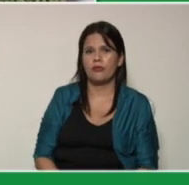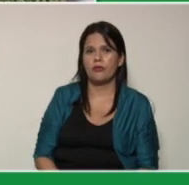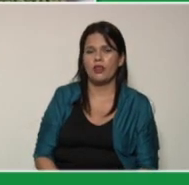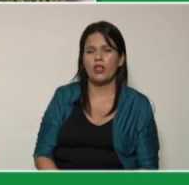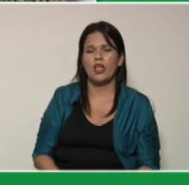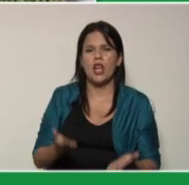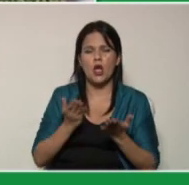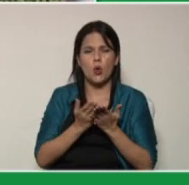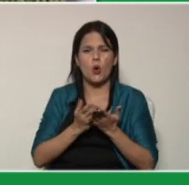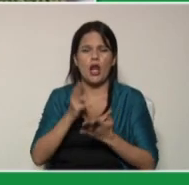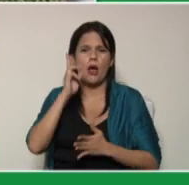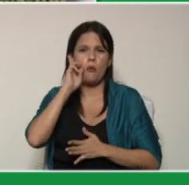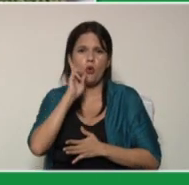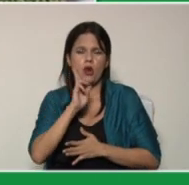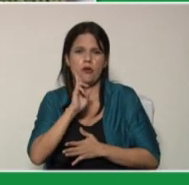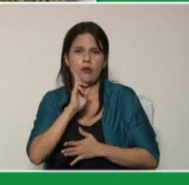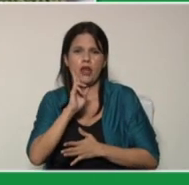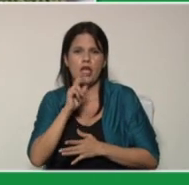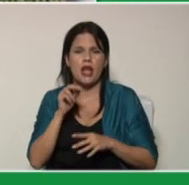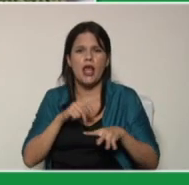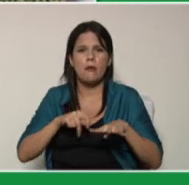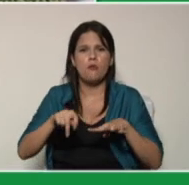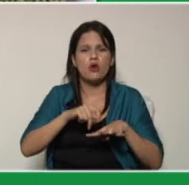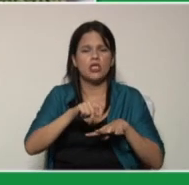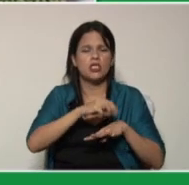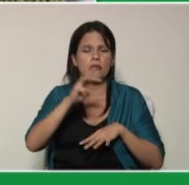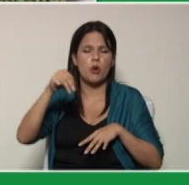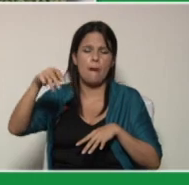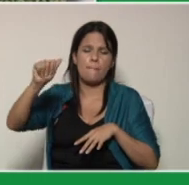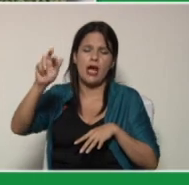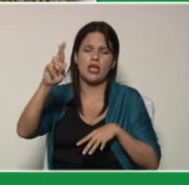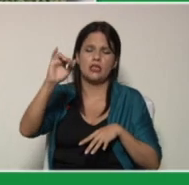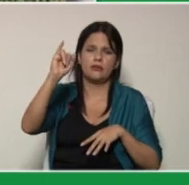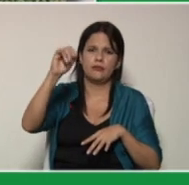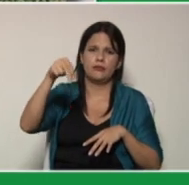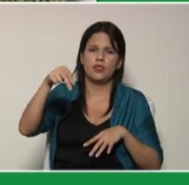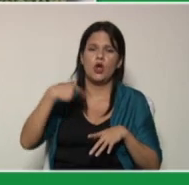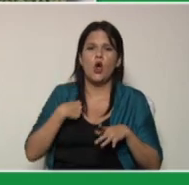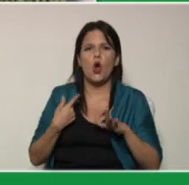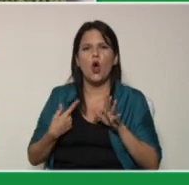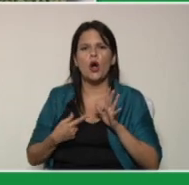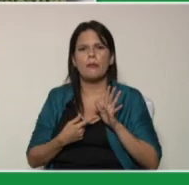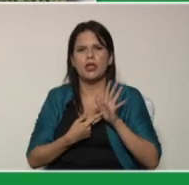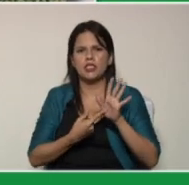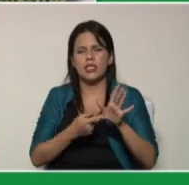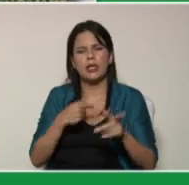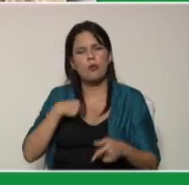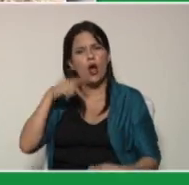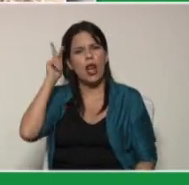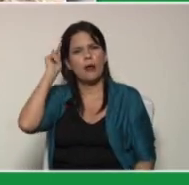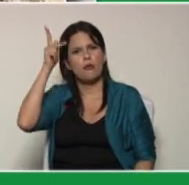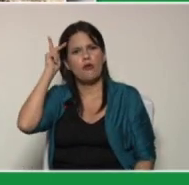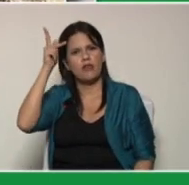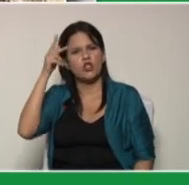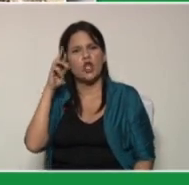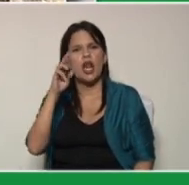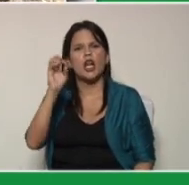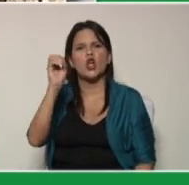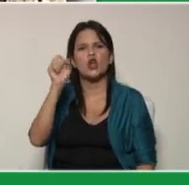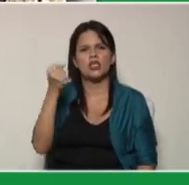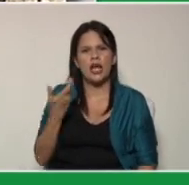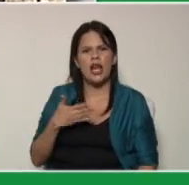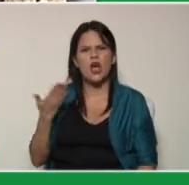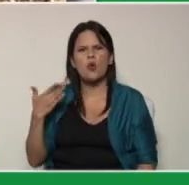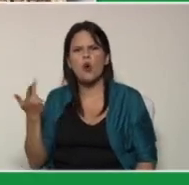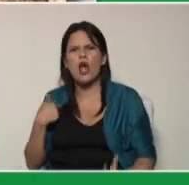profesor Marco Tulio Rodríguez del municipio Junín hoy presentamos a la profesora Rosa Novoa la cual nos